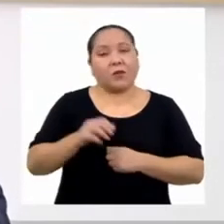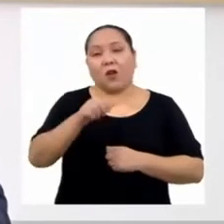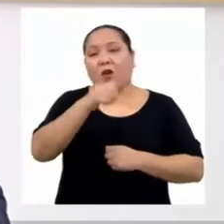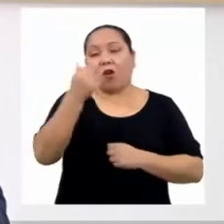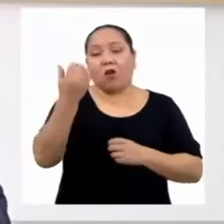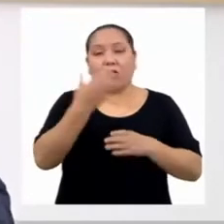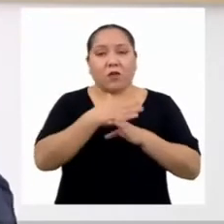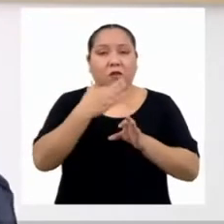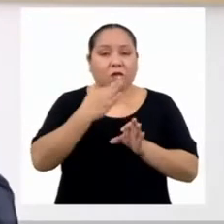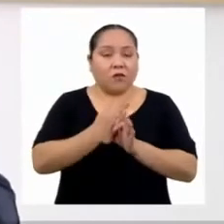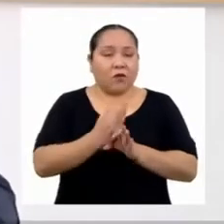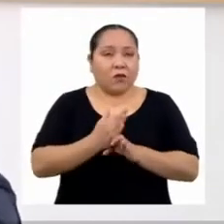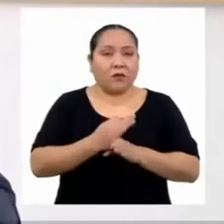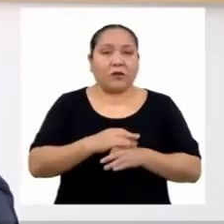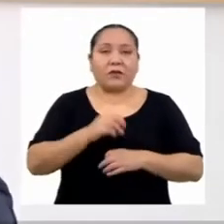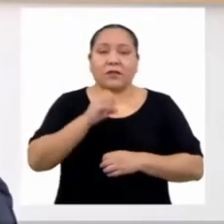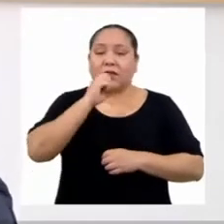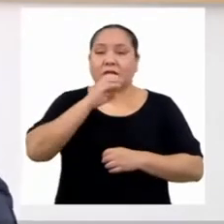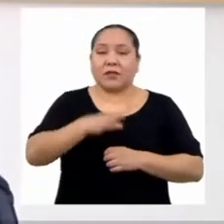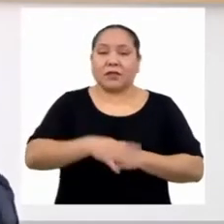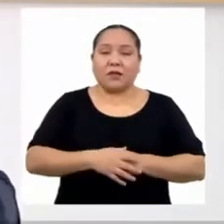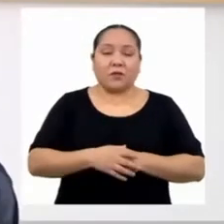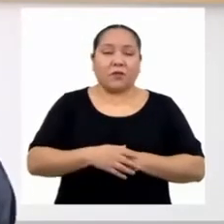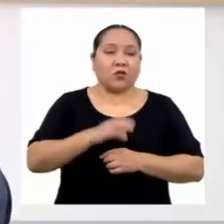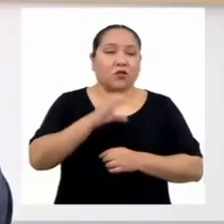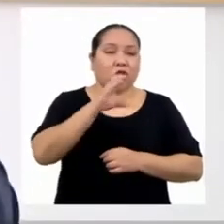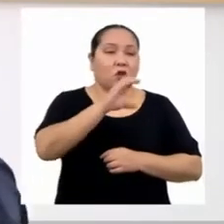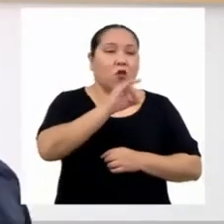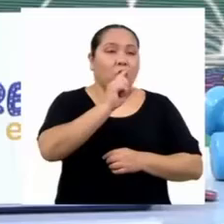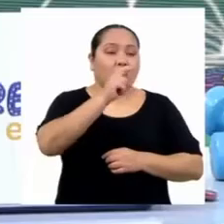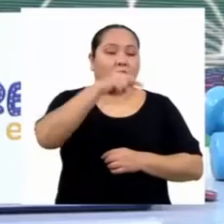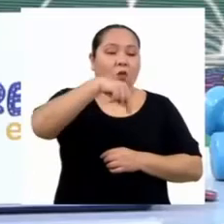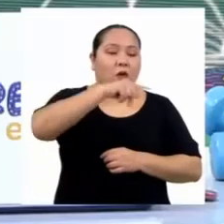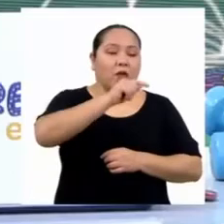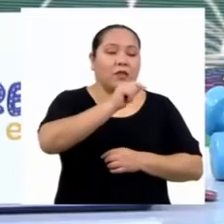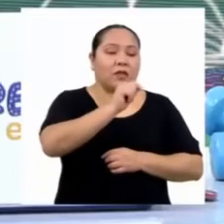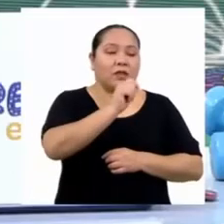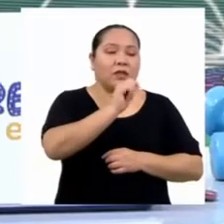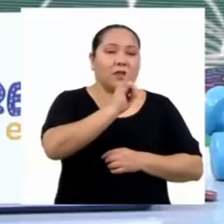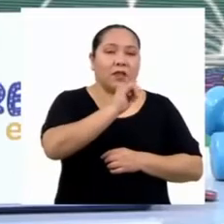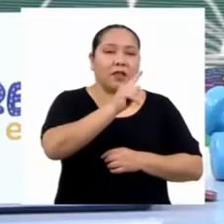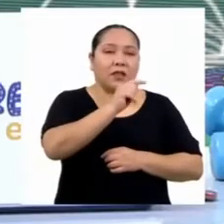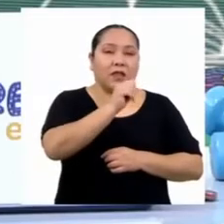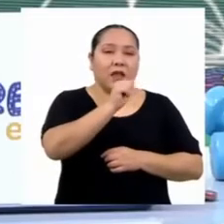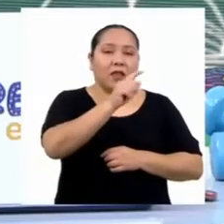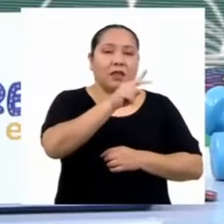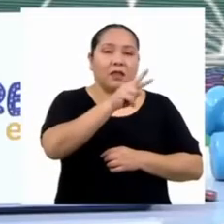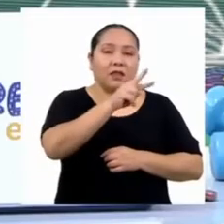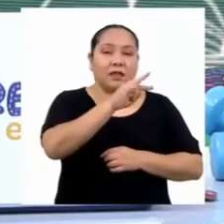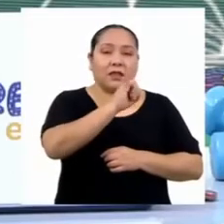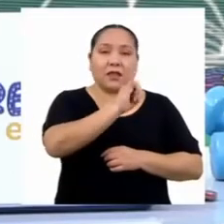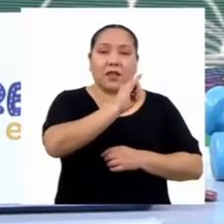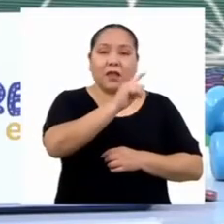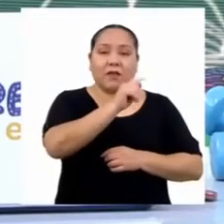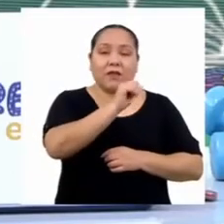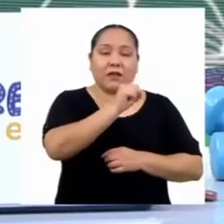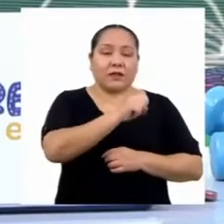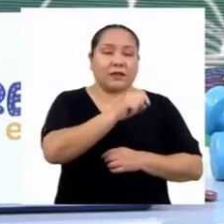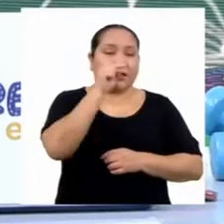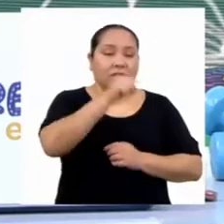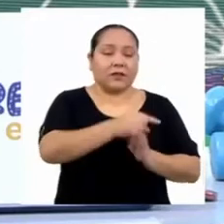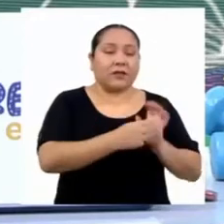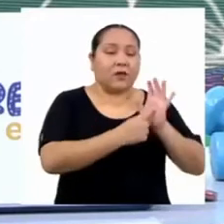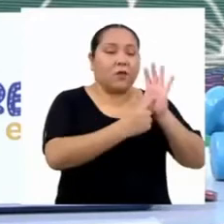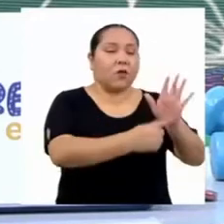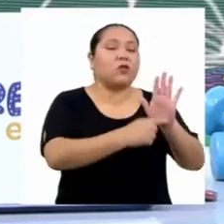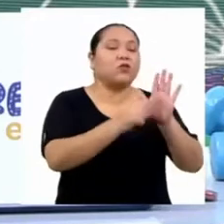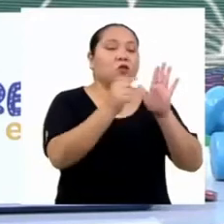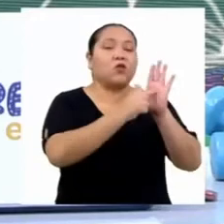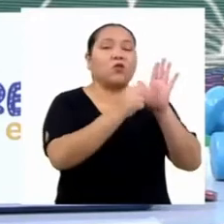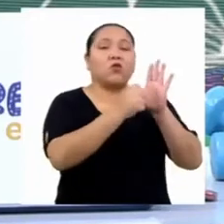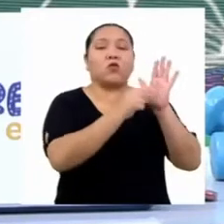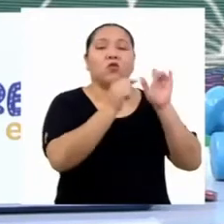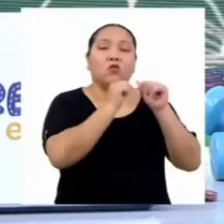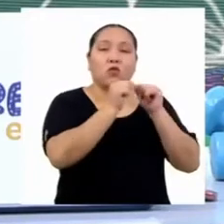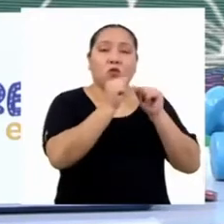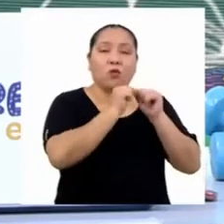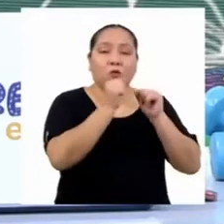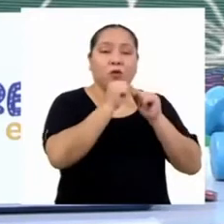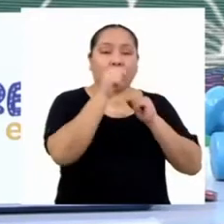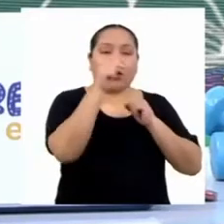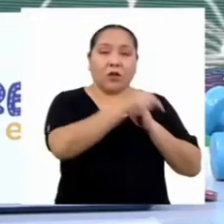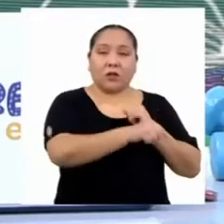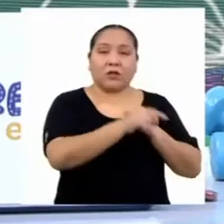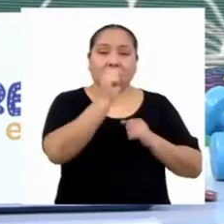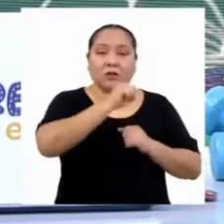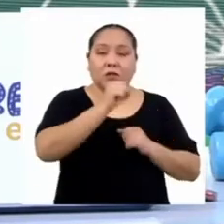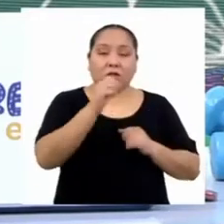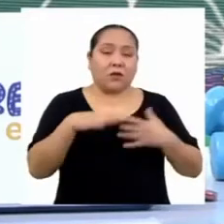si hablamos de variables cuantitativas, ¿a qué nos referimos? A aquellas que se expresan mediante una cantidad, y por tanto, con las que